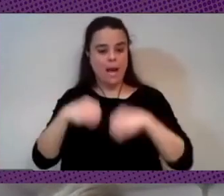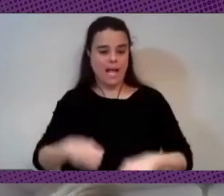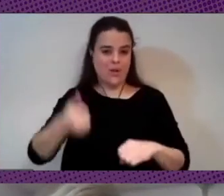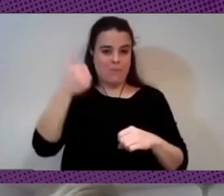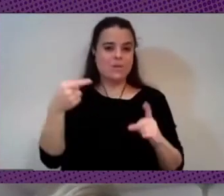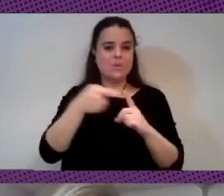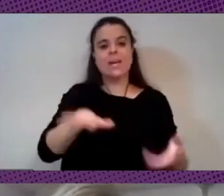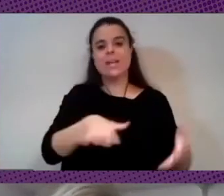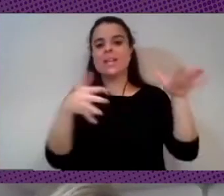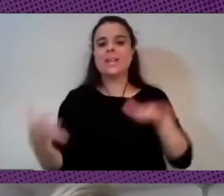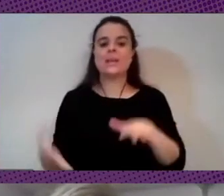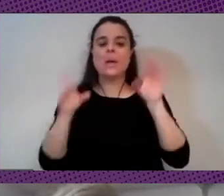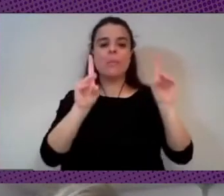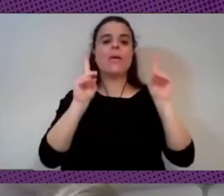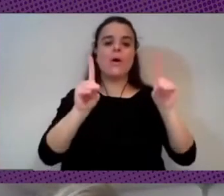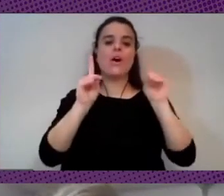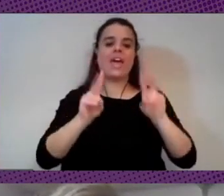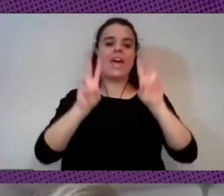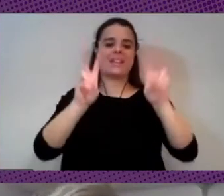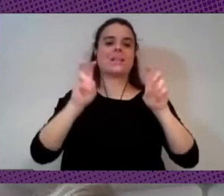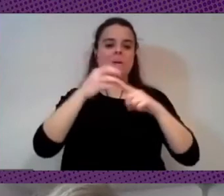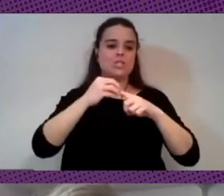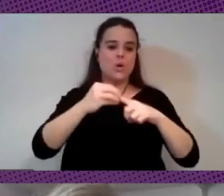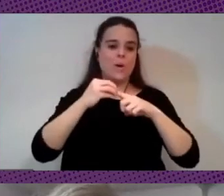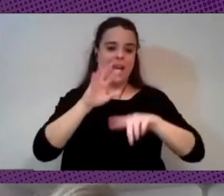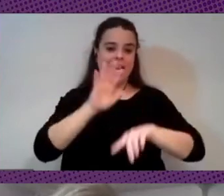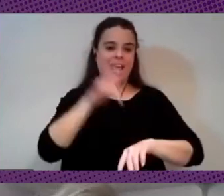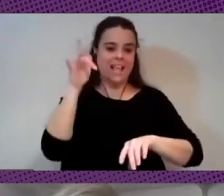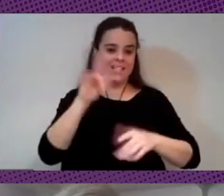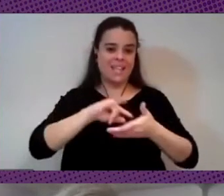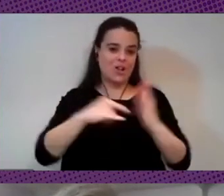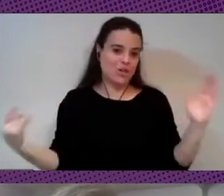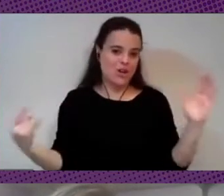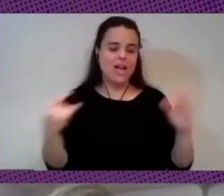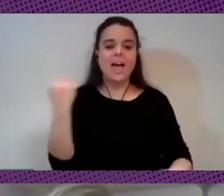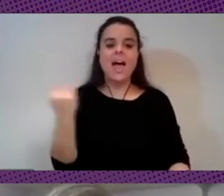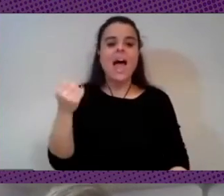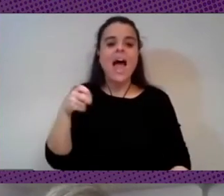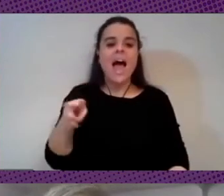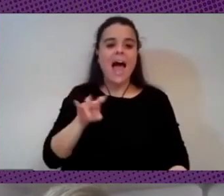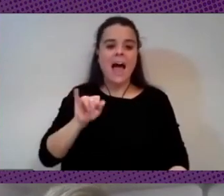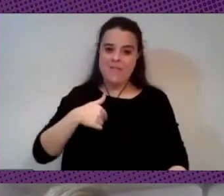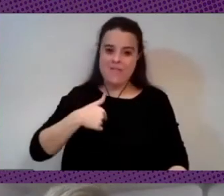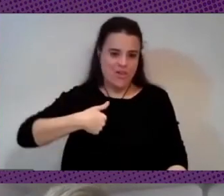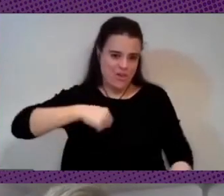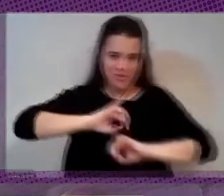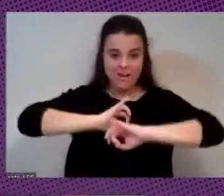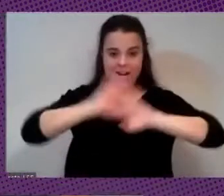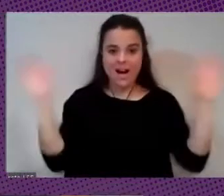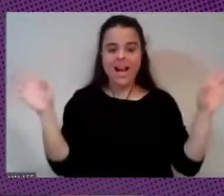o la enseñanza sobre la soberanía digital o tecnológica Javi estoy seguro de que ha tenido que hacer mucha labor pedagógica como